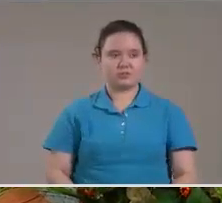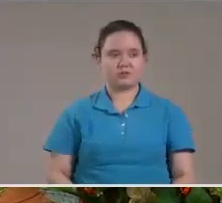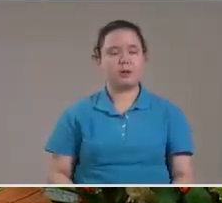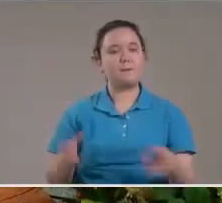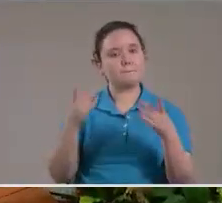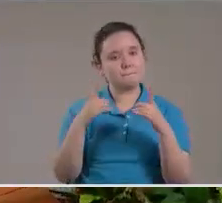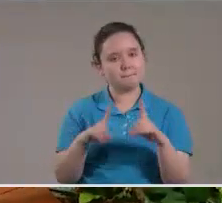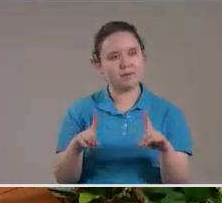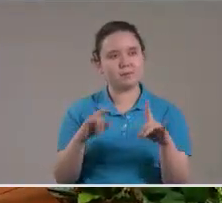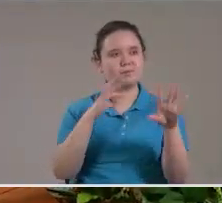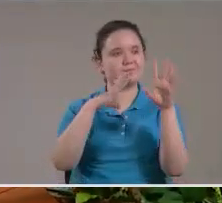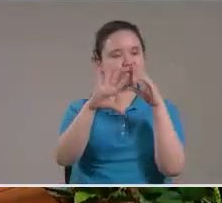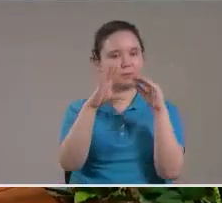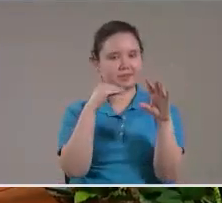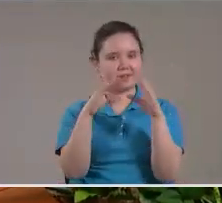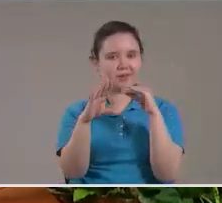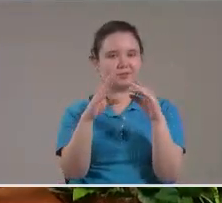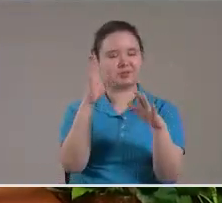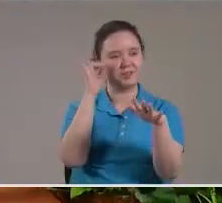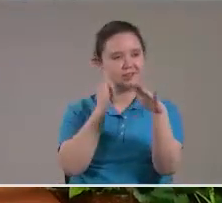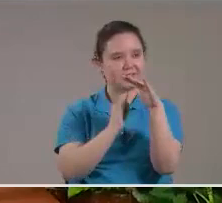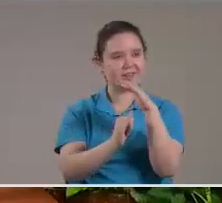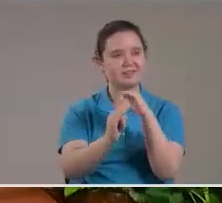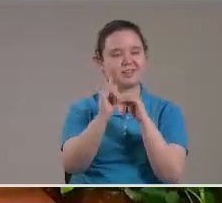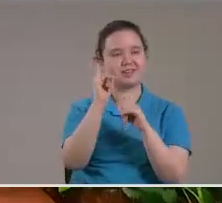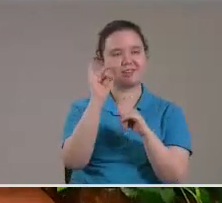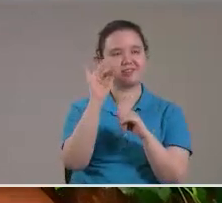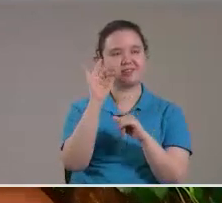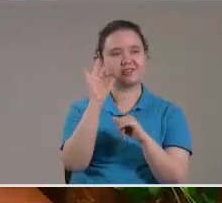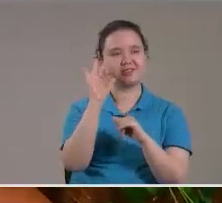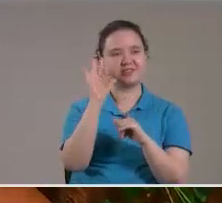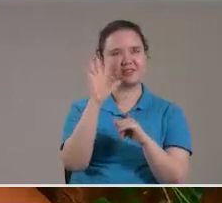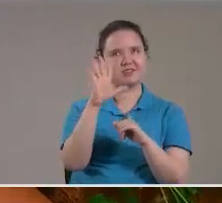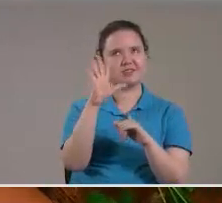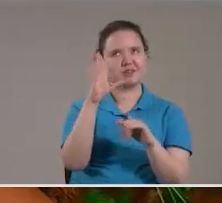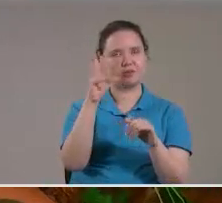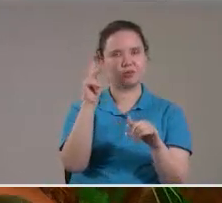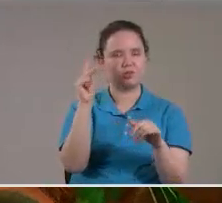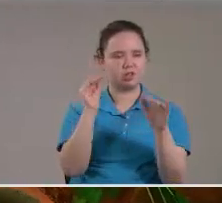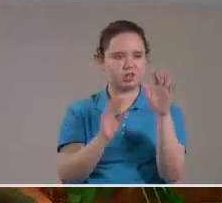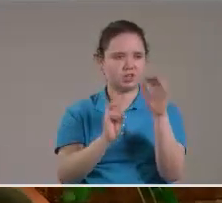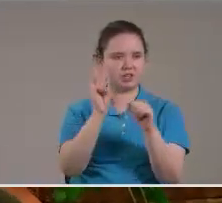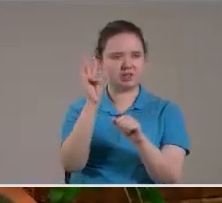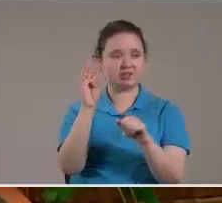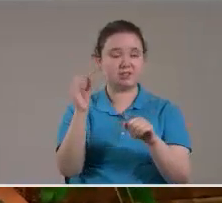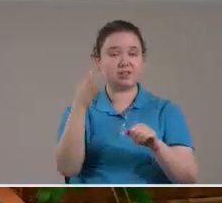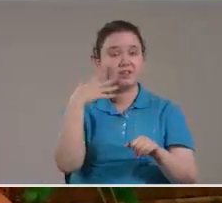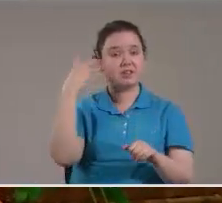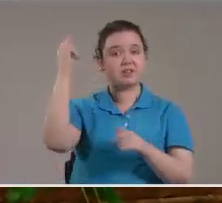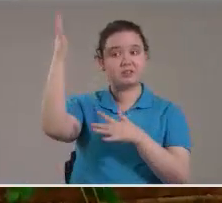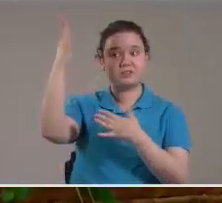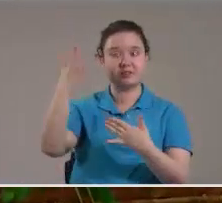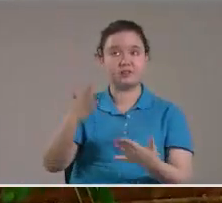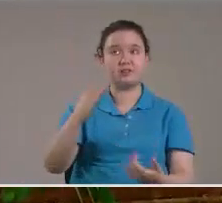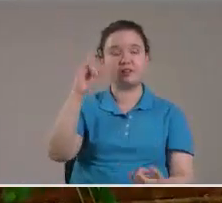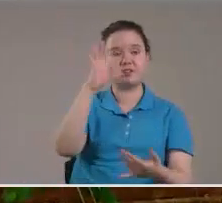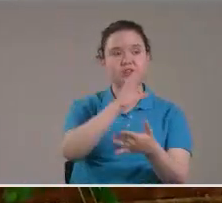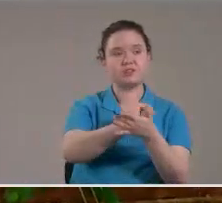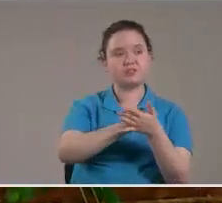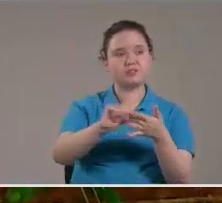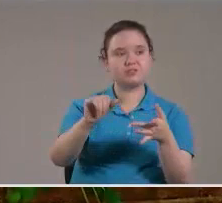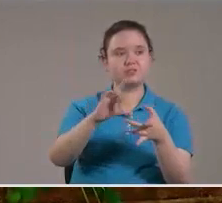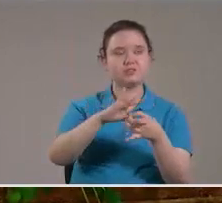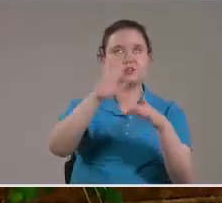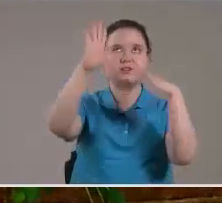Pero Pero platicamos En Isaías Capítulo 5 Y capítulo 13 Se me parece Que Dios Va a traer A sus consagrados Desde los